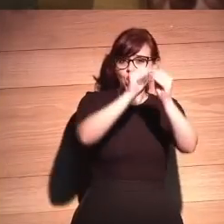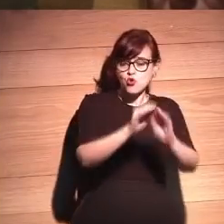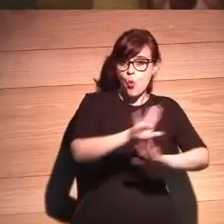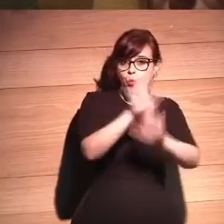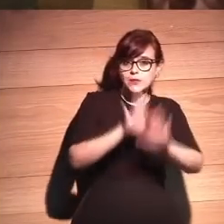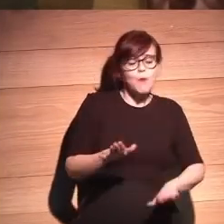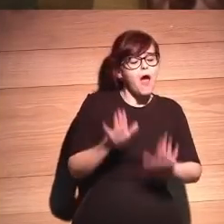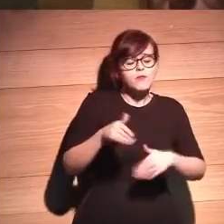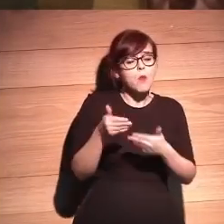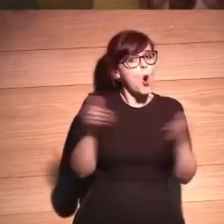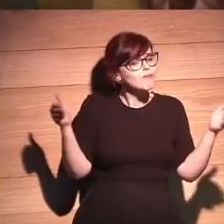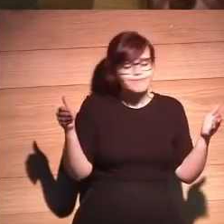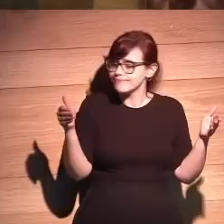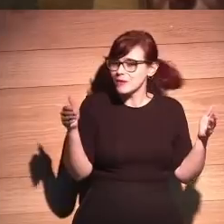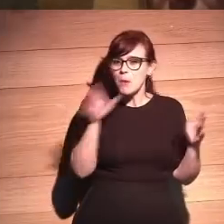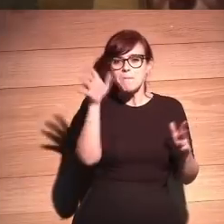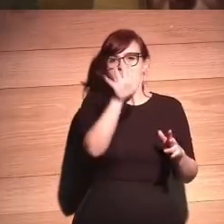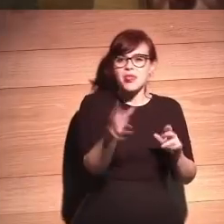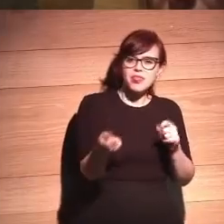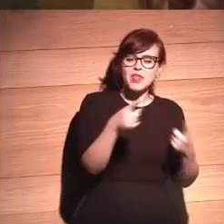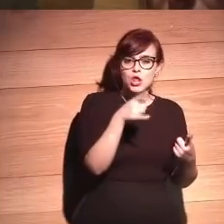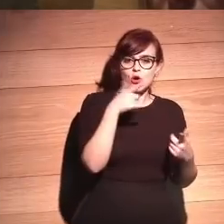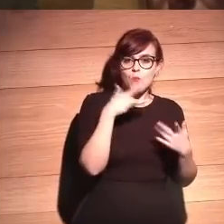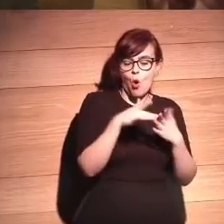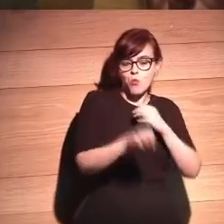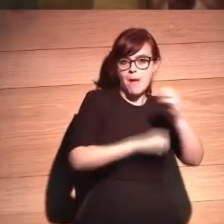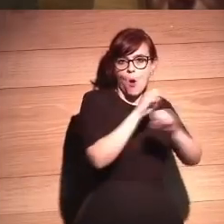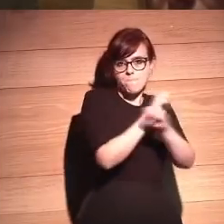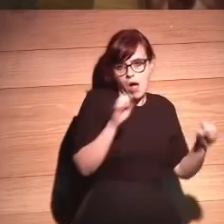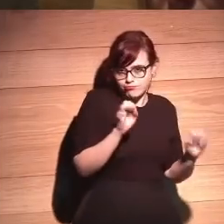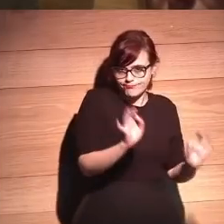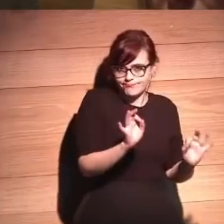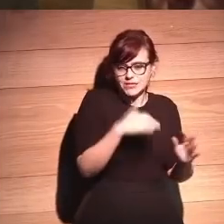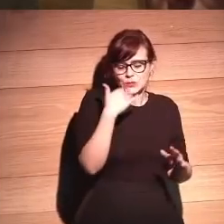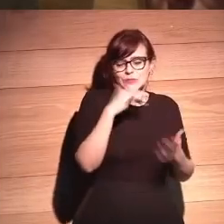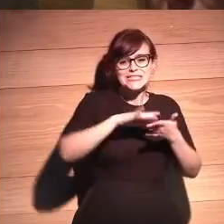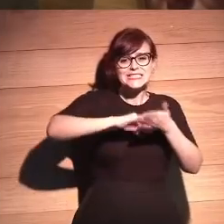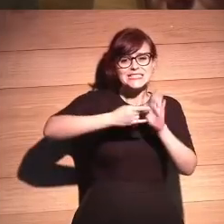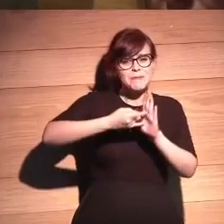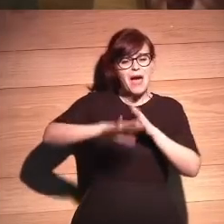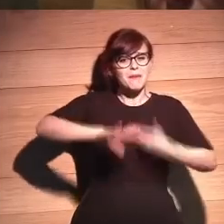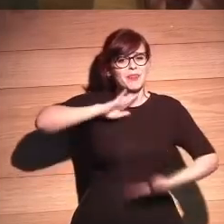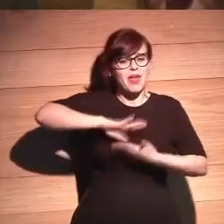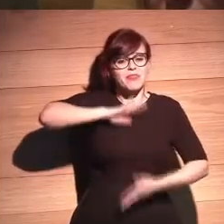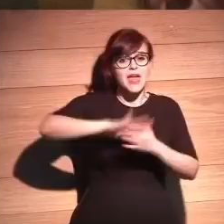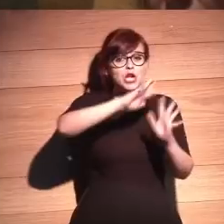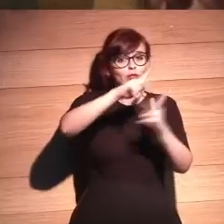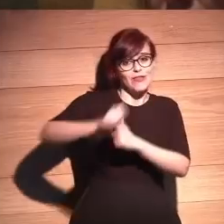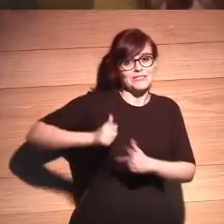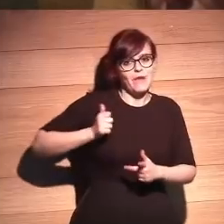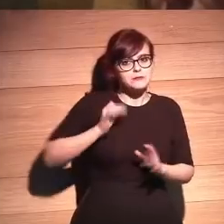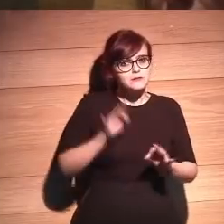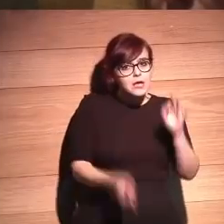no va a salir al público porque es algo así como lo que tú dices de una bomba atómica. Es un sistema capaz de generar noticias